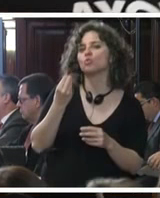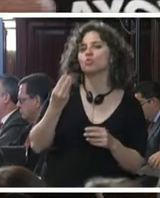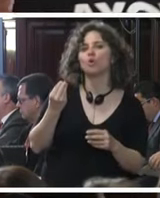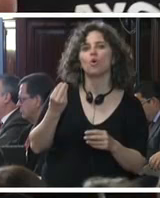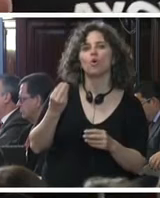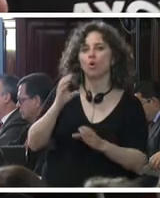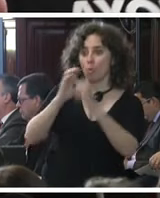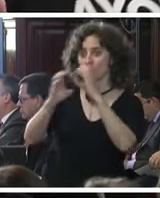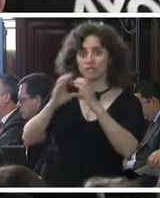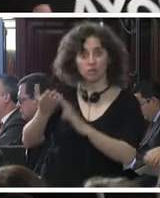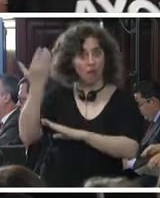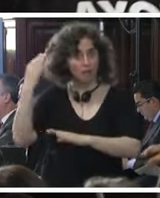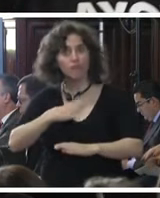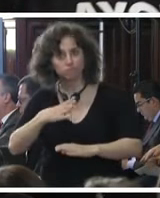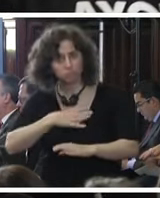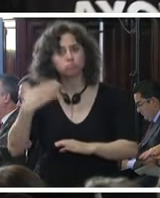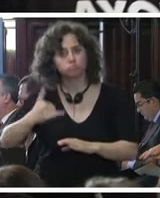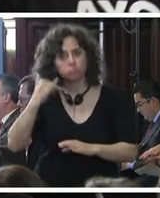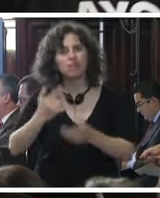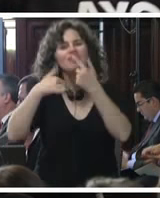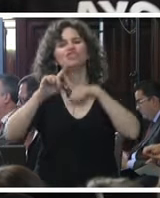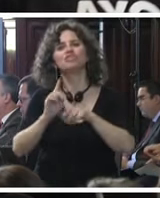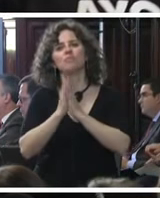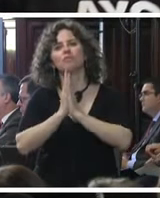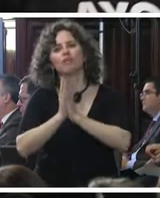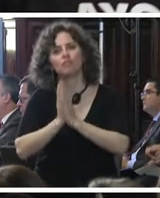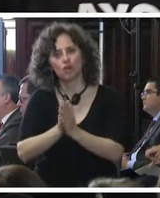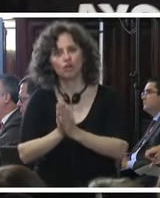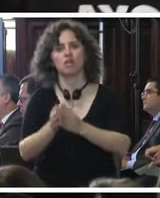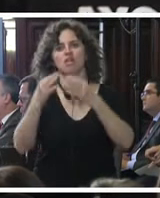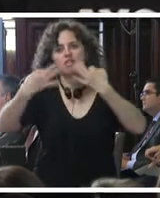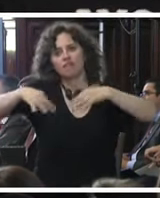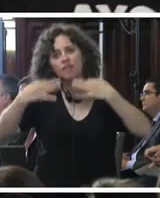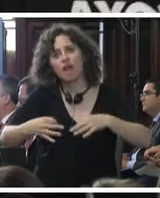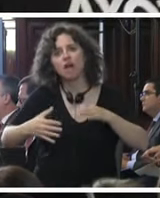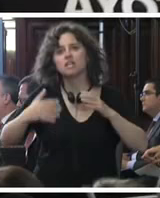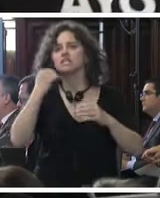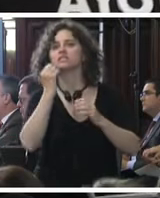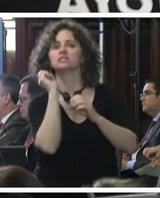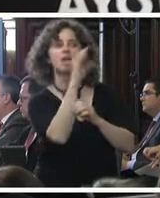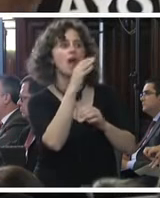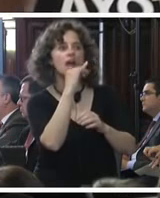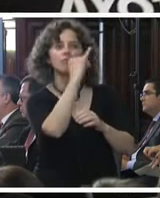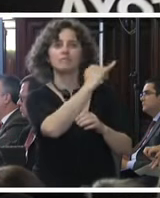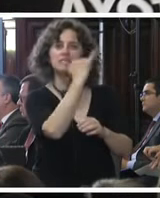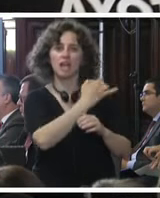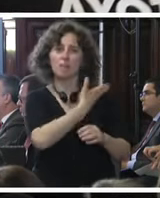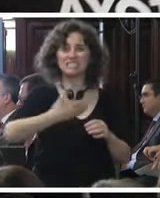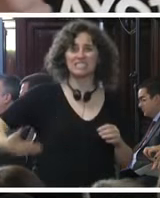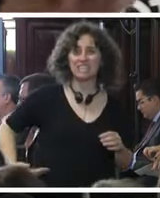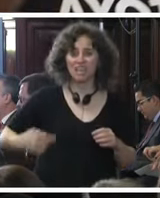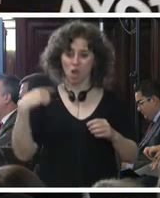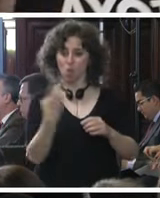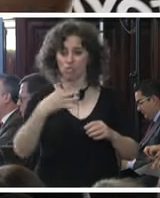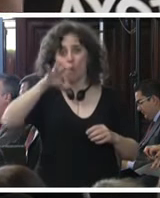comunicación verdad entonces señores de verdad llévenle al mensaje al presidente que nuestro único interés